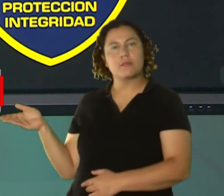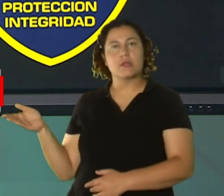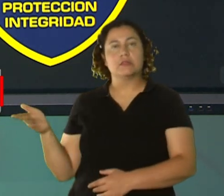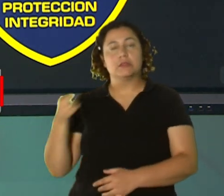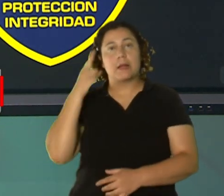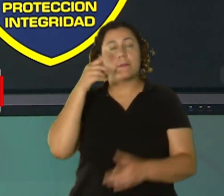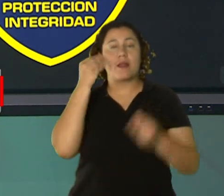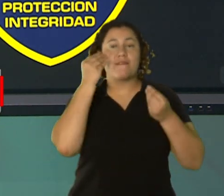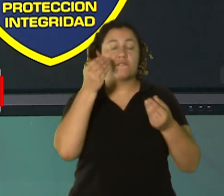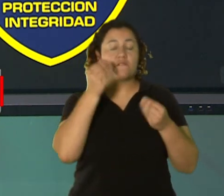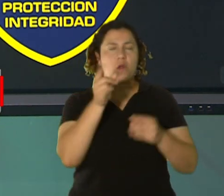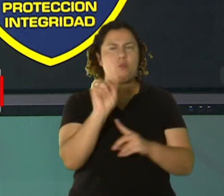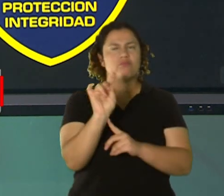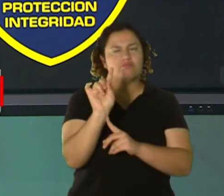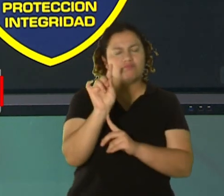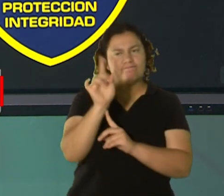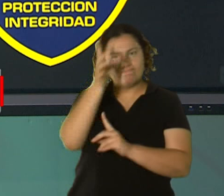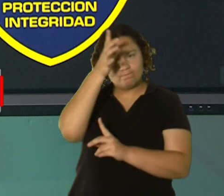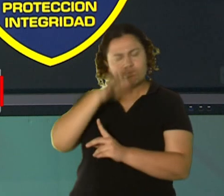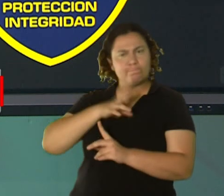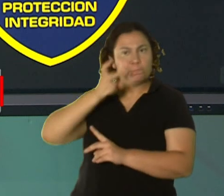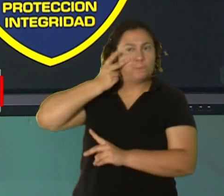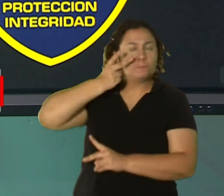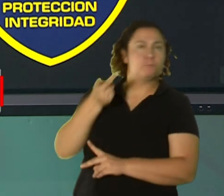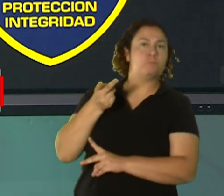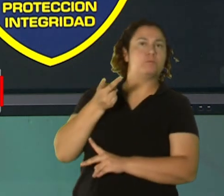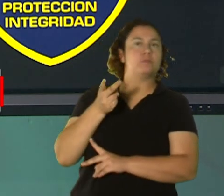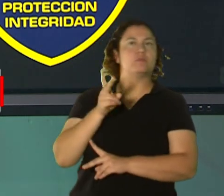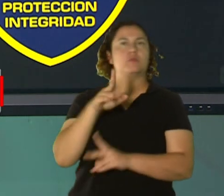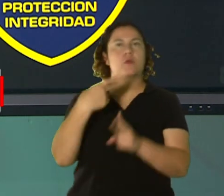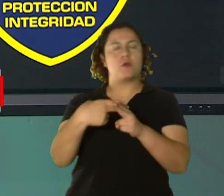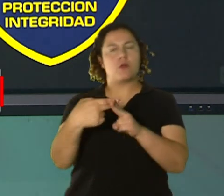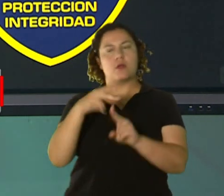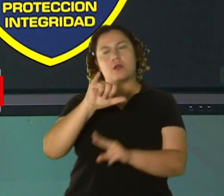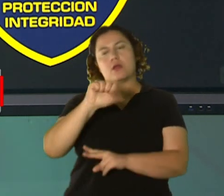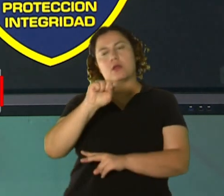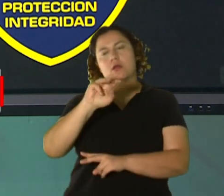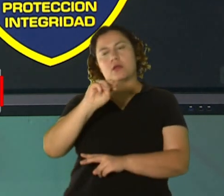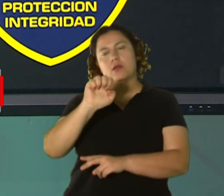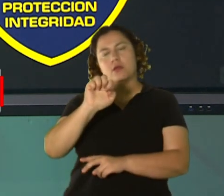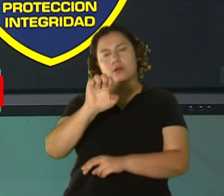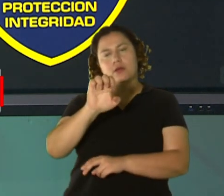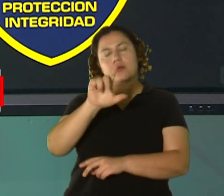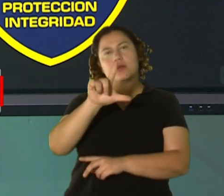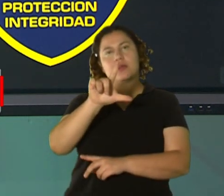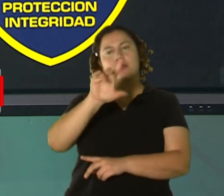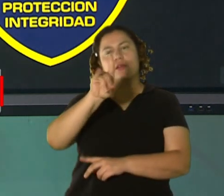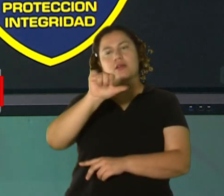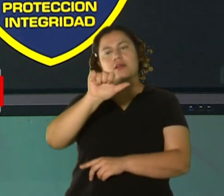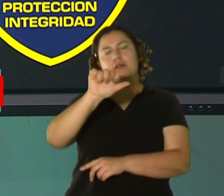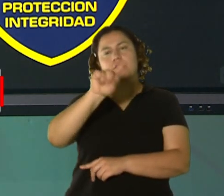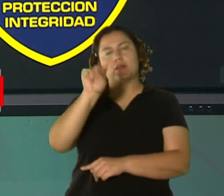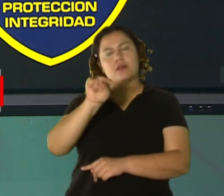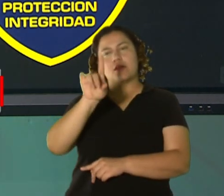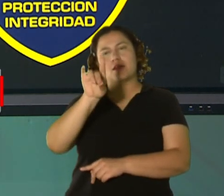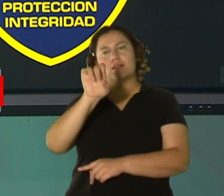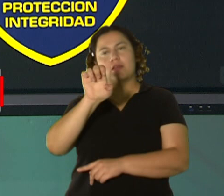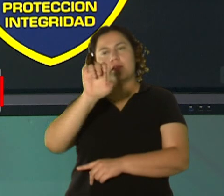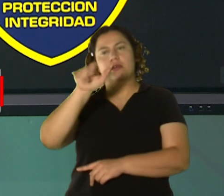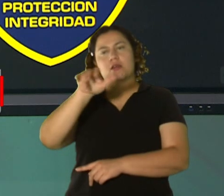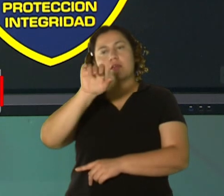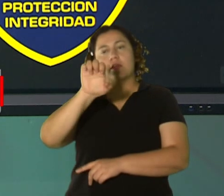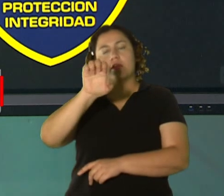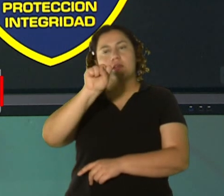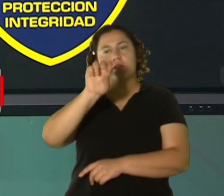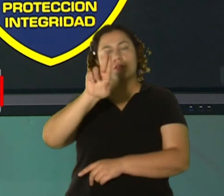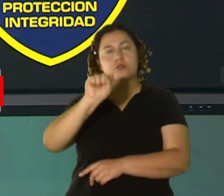dar información de dónde se encuentra este muchacho, que se llama Ismael Díaz de Jesús. Ismael, tienes derecho a un